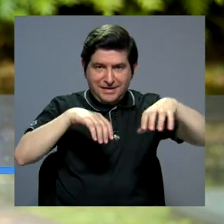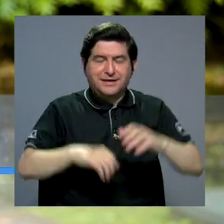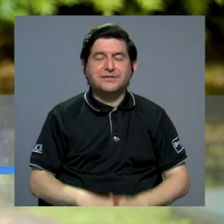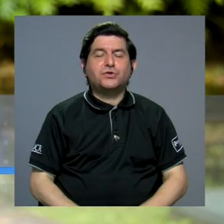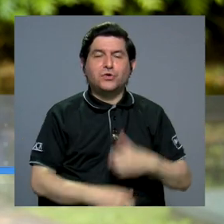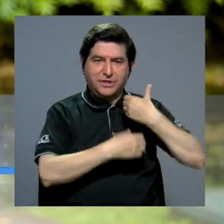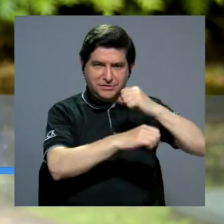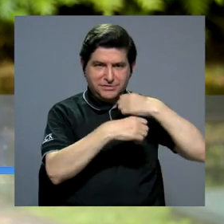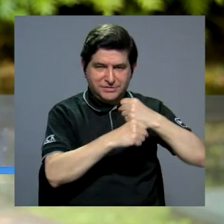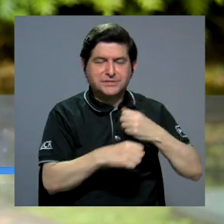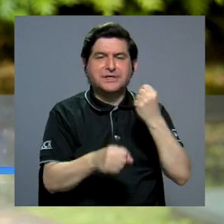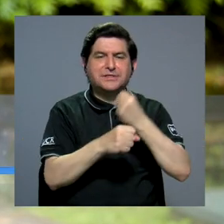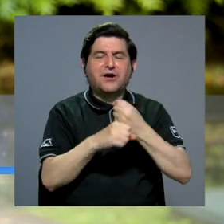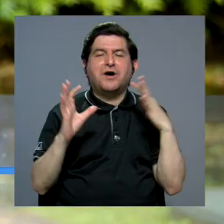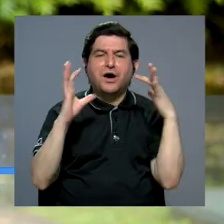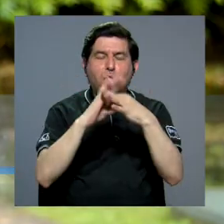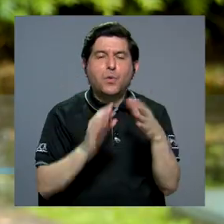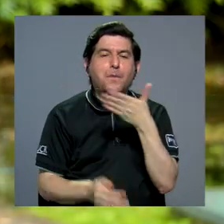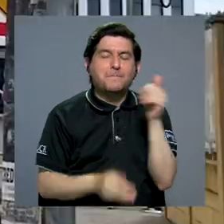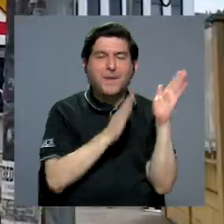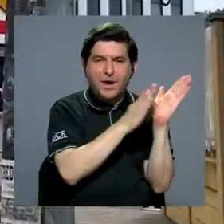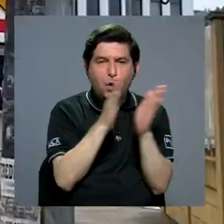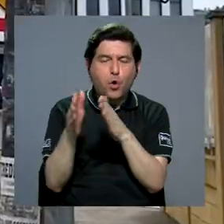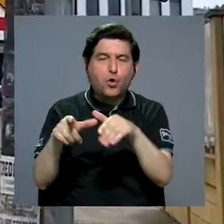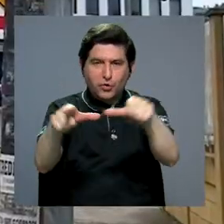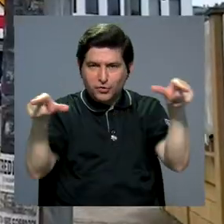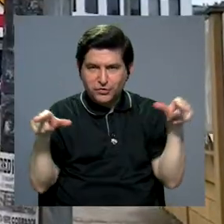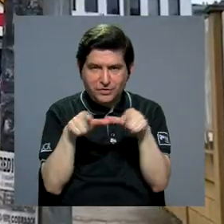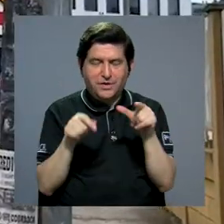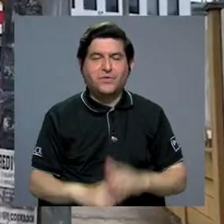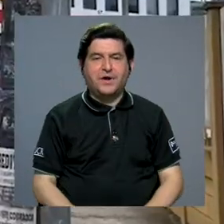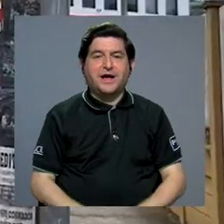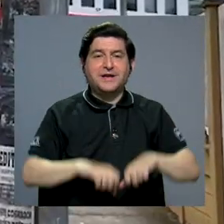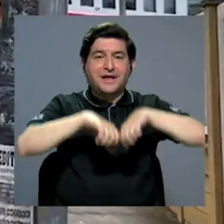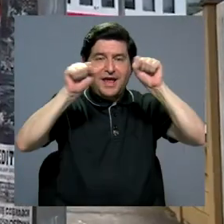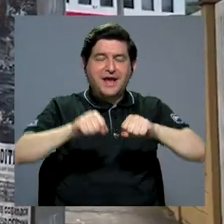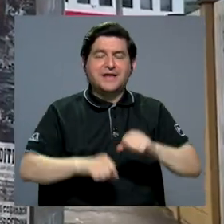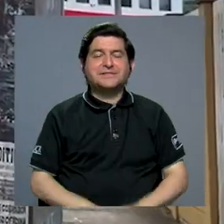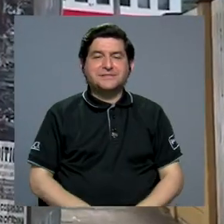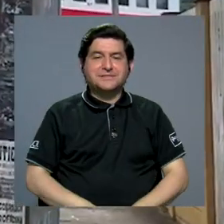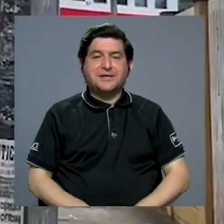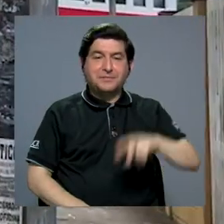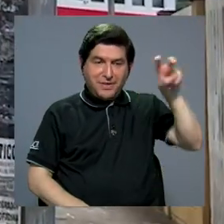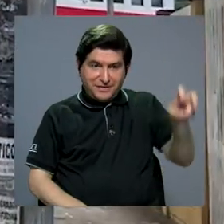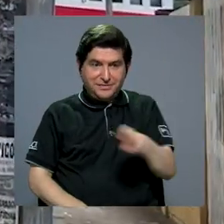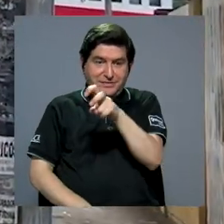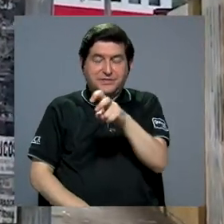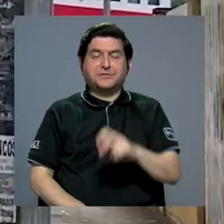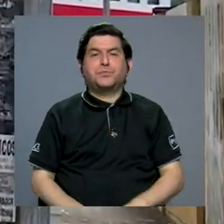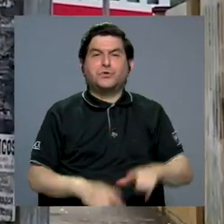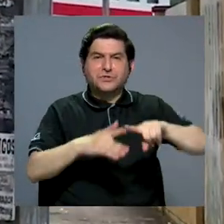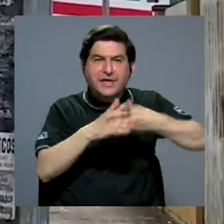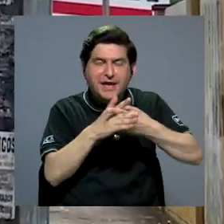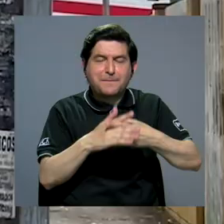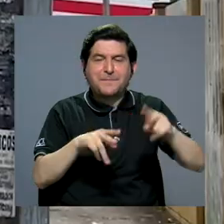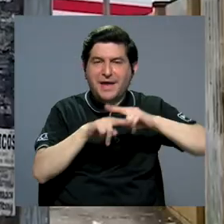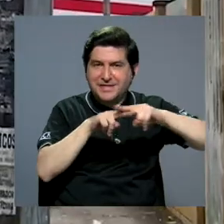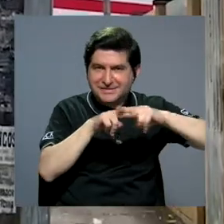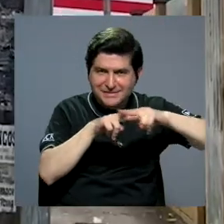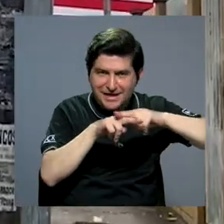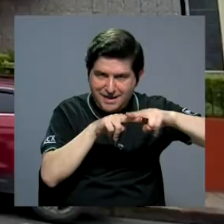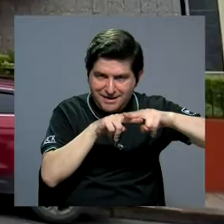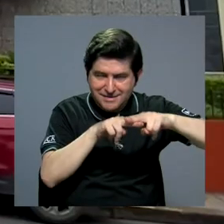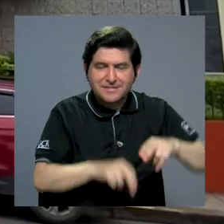manera mancomunada, buscando una mejor planificación territorial en torno al sistema de transporte que empieza desde el Tren